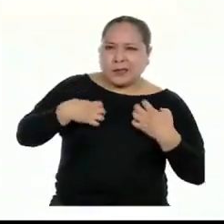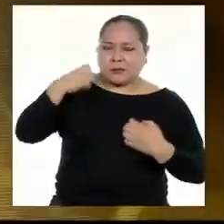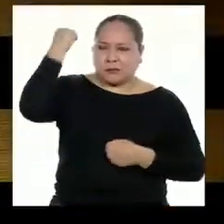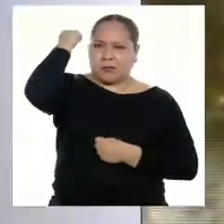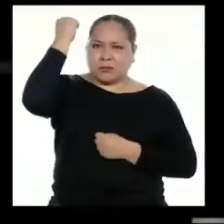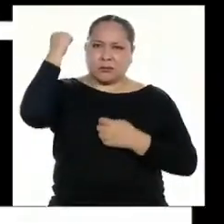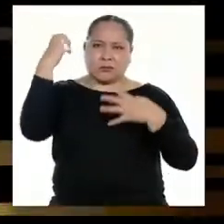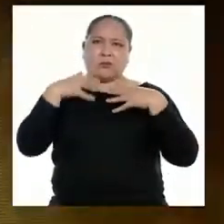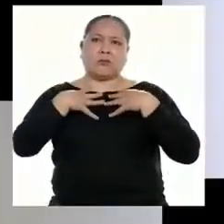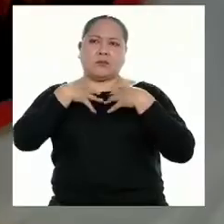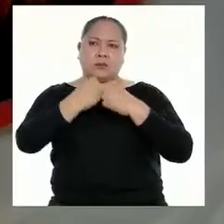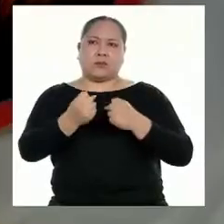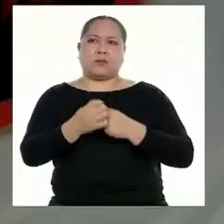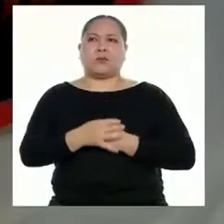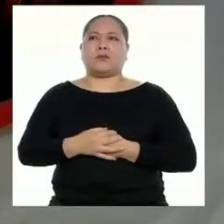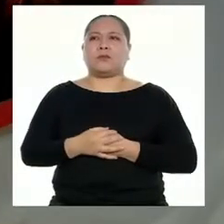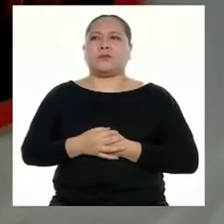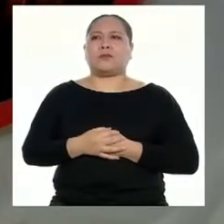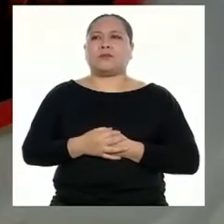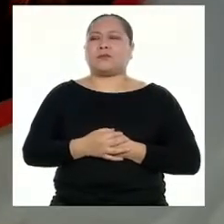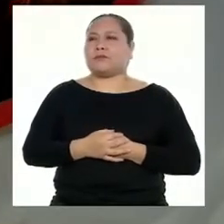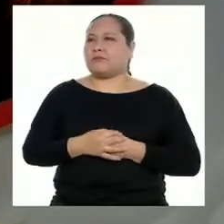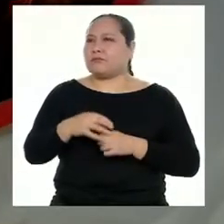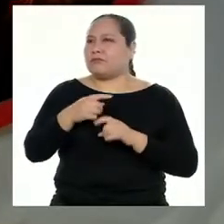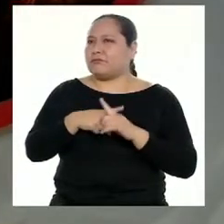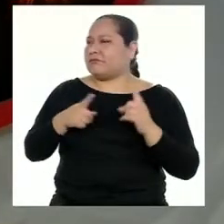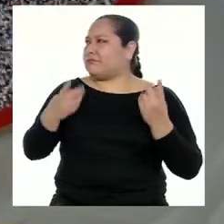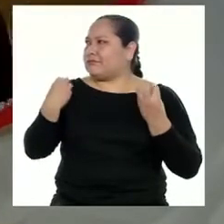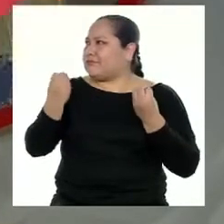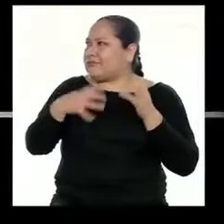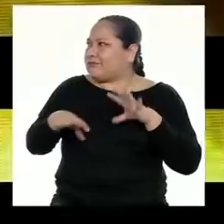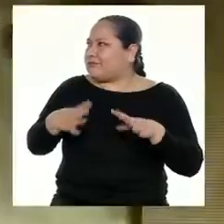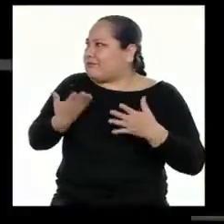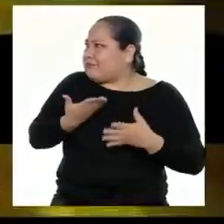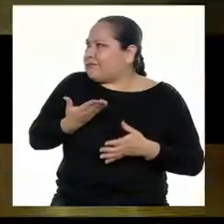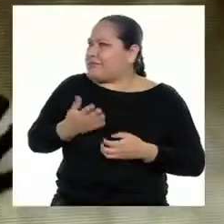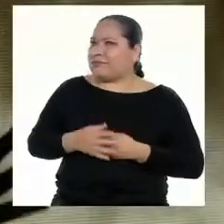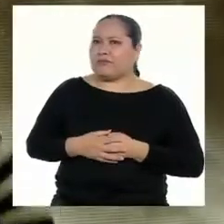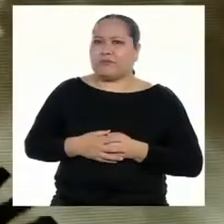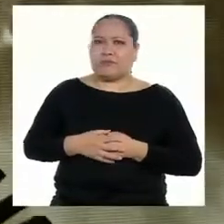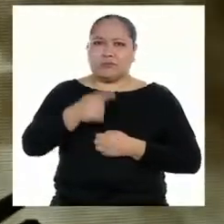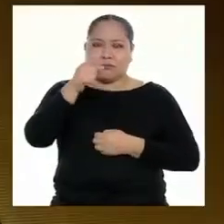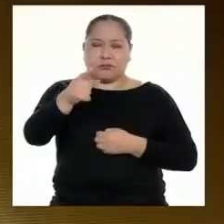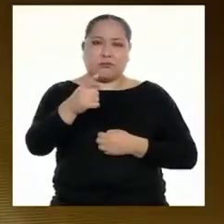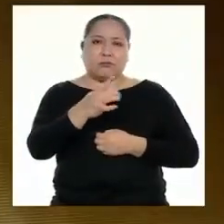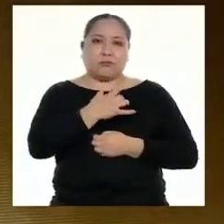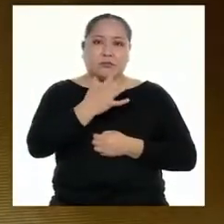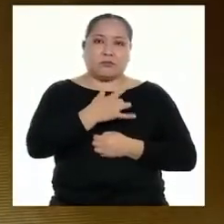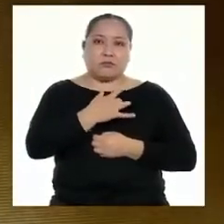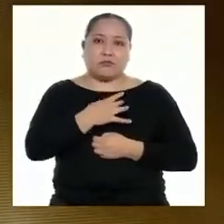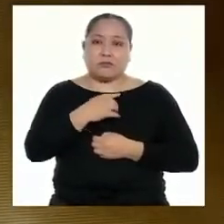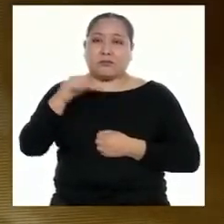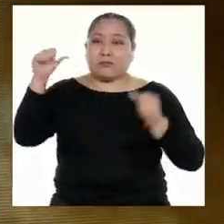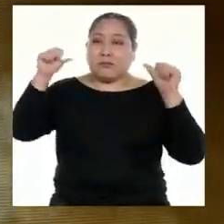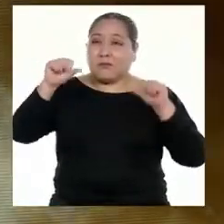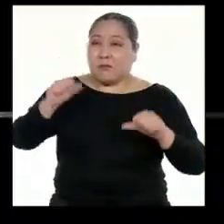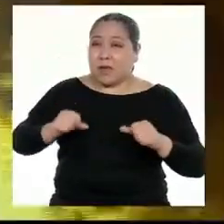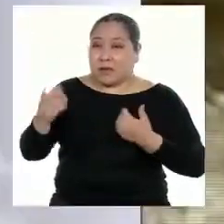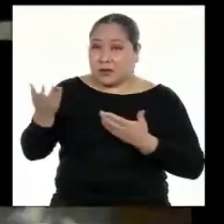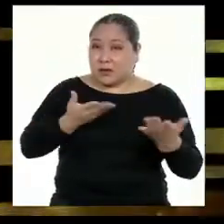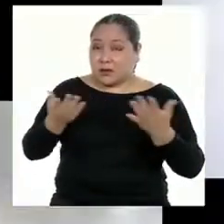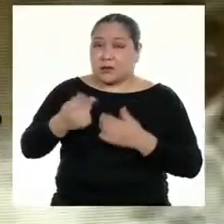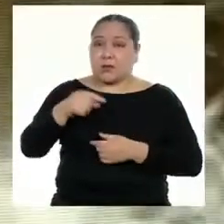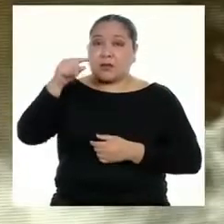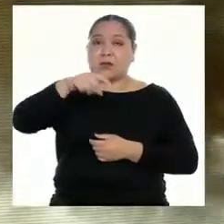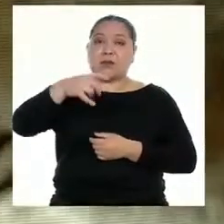a la salud. Pero, ¿cómo hacemos eso? Si experimentamos un maltrato, debemos